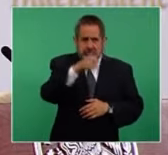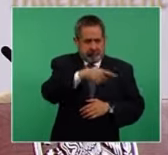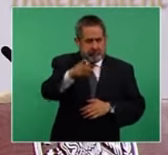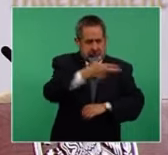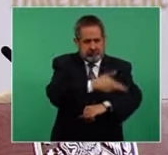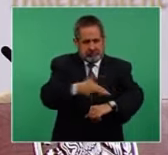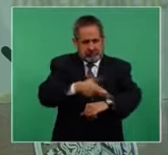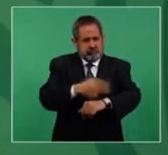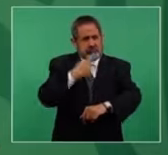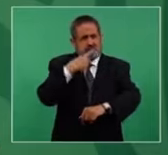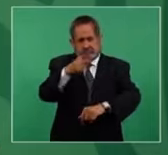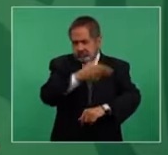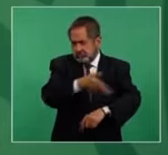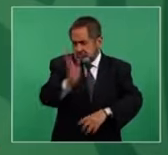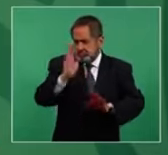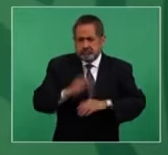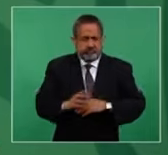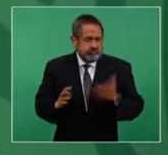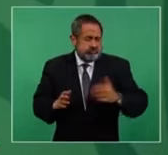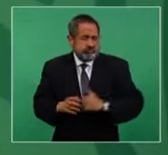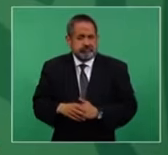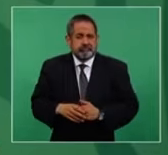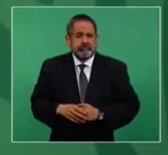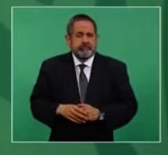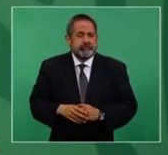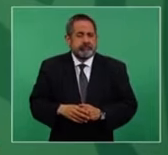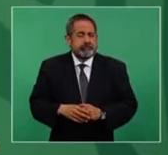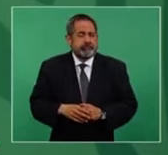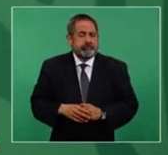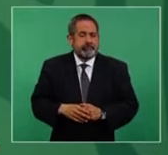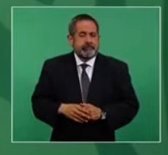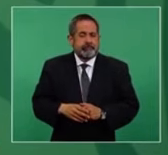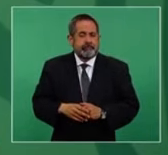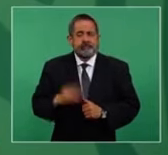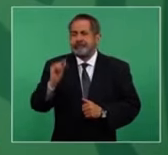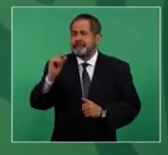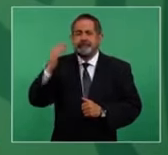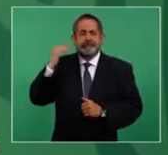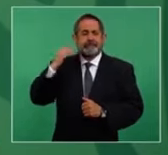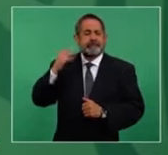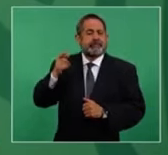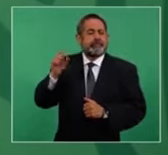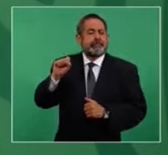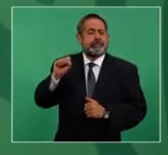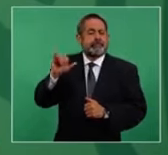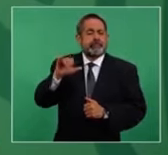ahora que resolvió la Corte. Amparos. Amparos.